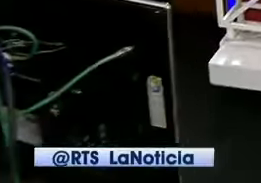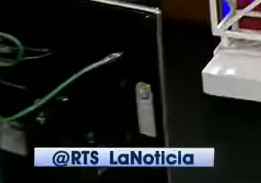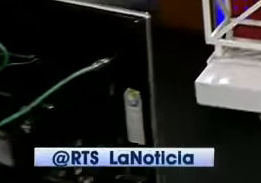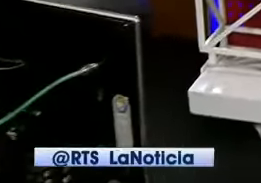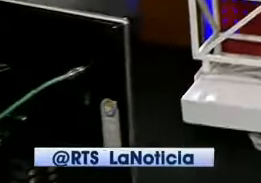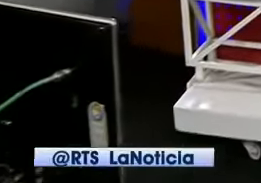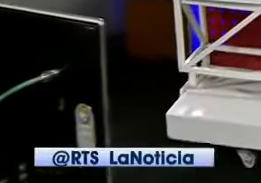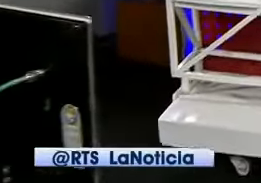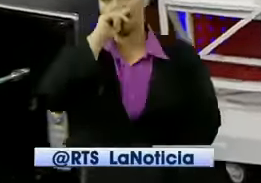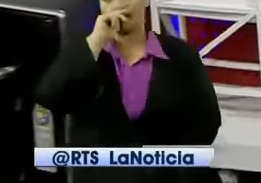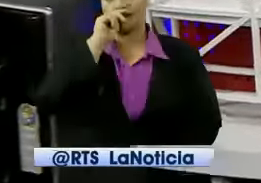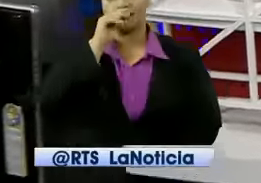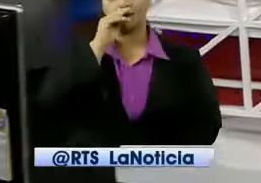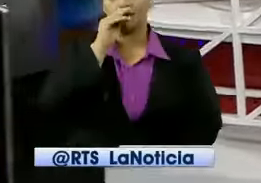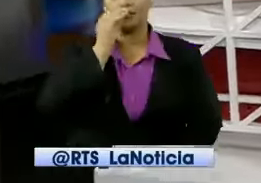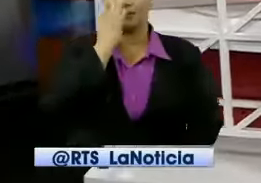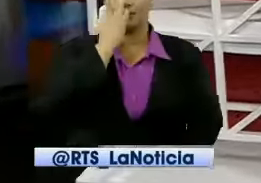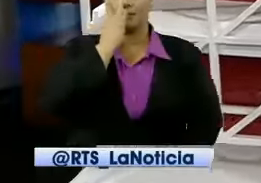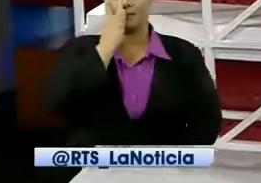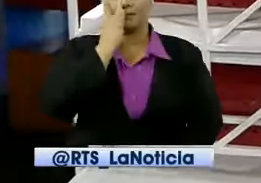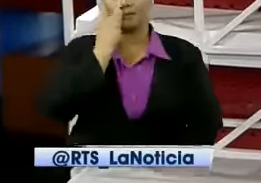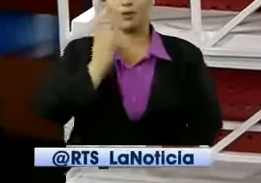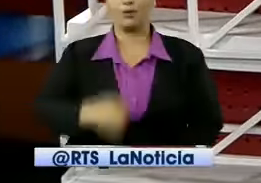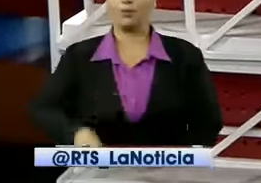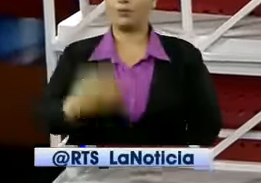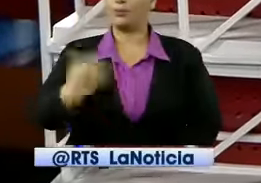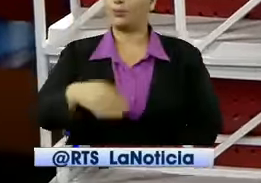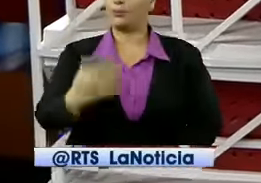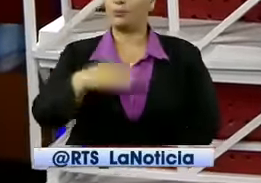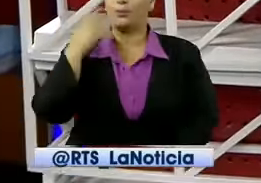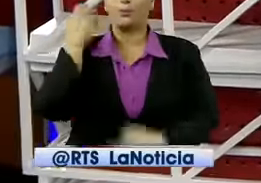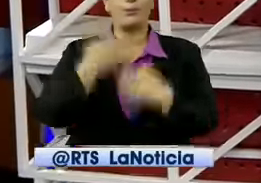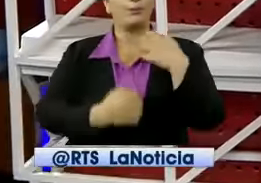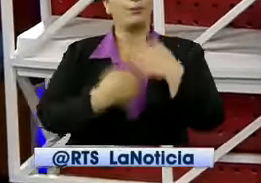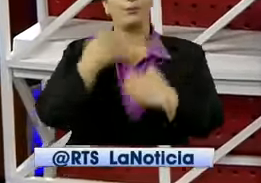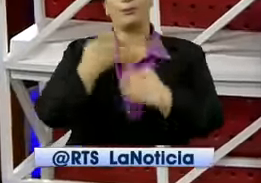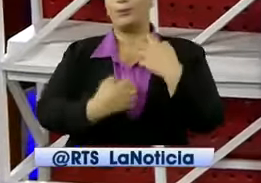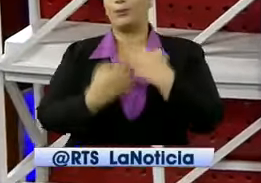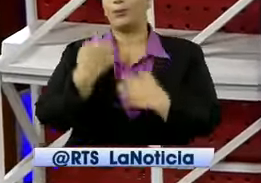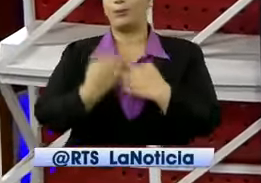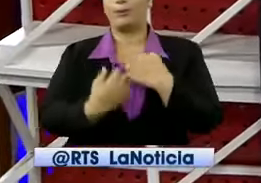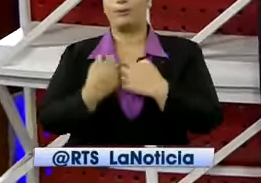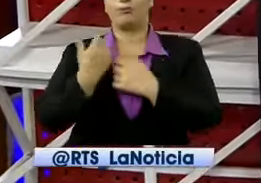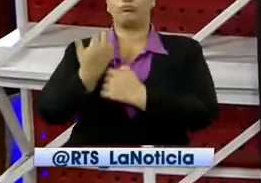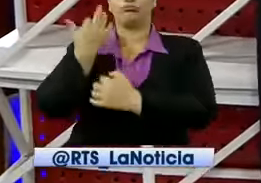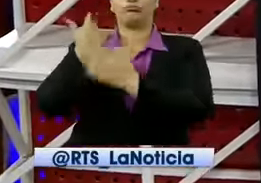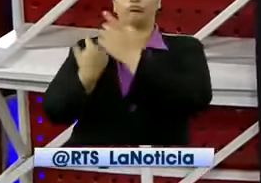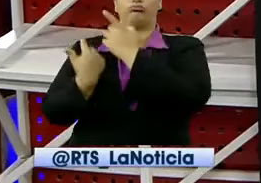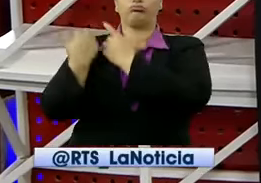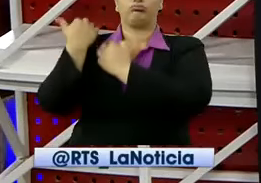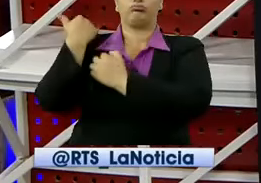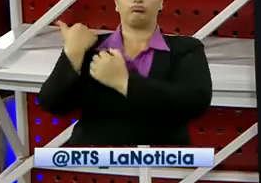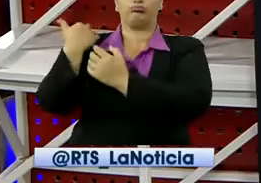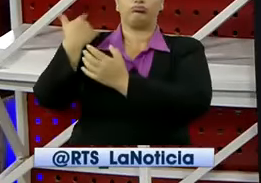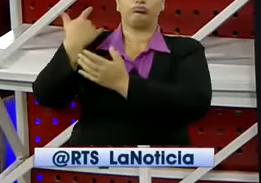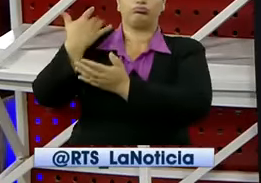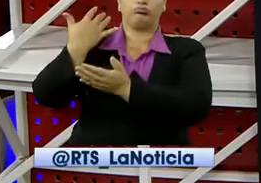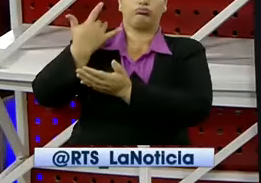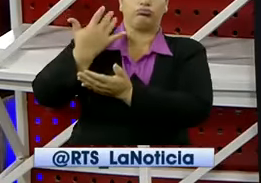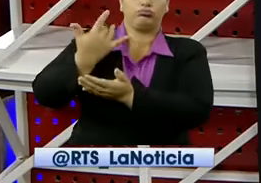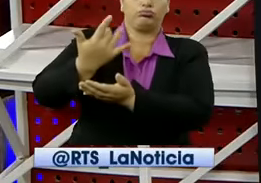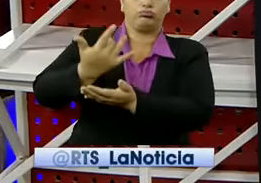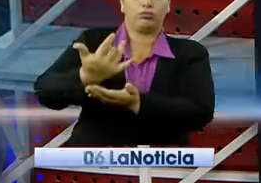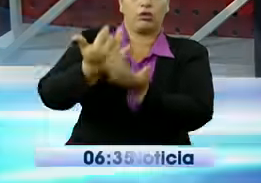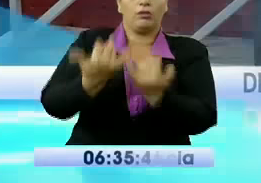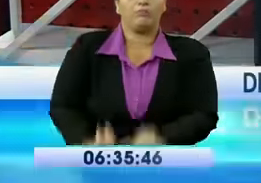Esto ha pasado de lo claro a lo oscuro demasiado rápido y con el tiempo ha venido haciéndose cada vez peor. Han sucedido miles